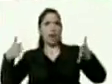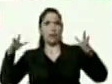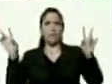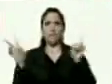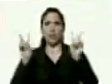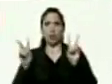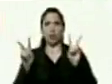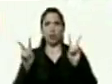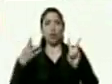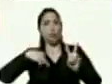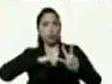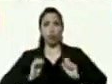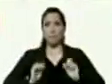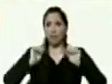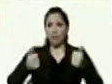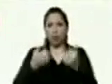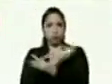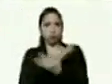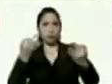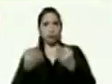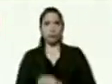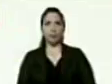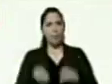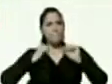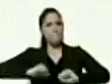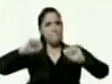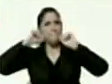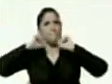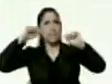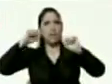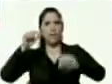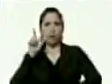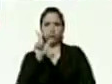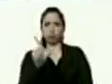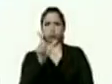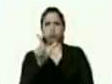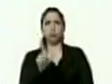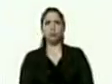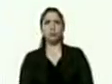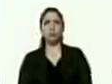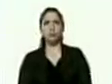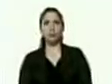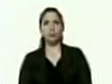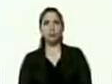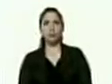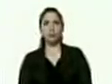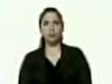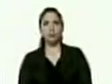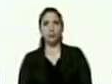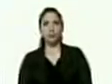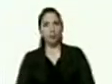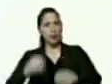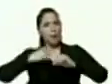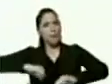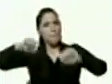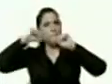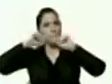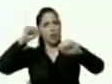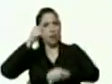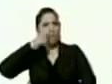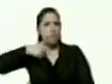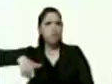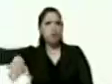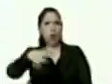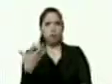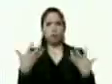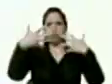lo hemos iniciado muy bien que viva el partido socialista unido de Venezuela que viva el pueblo unido